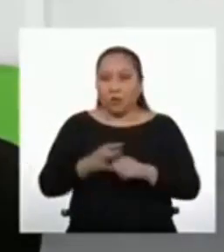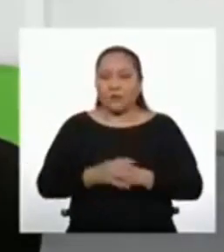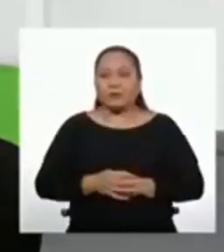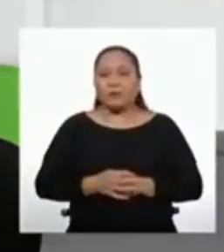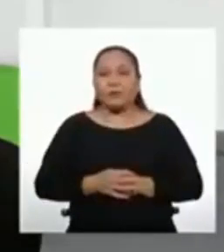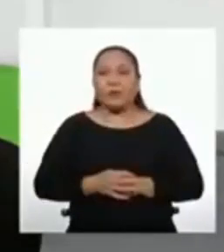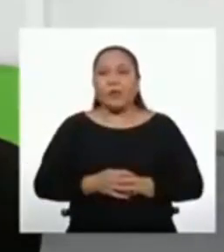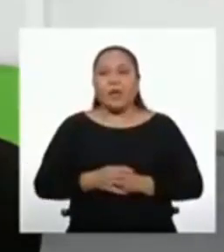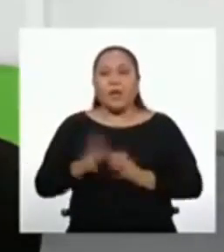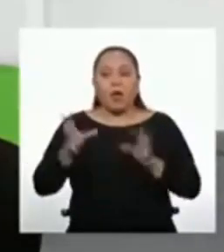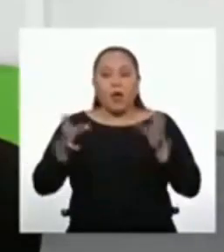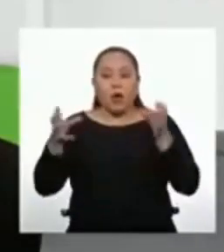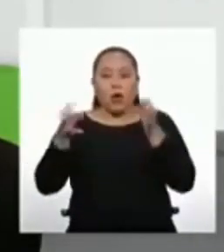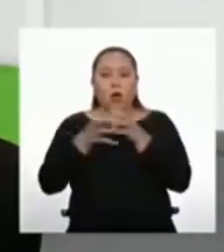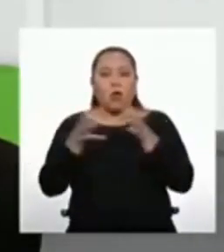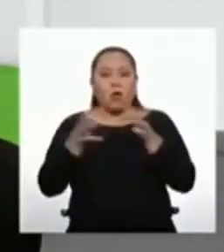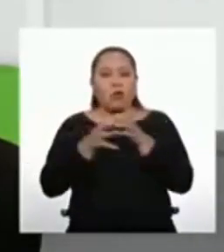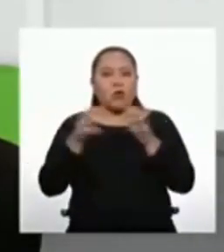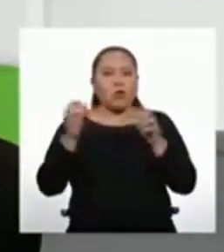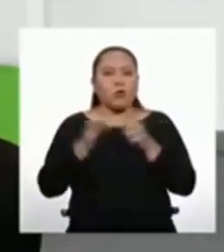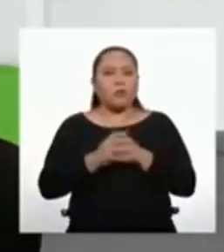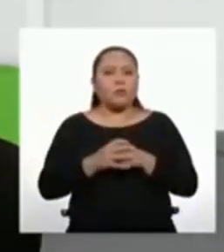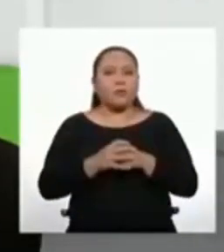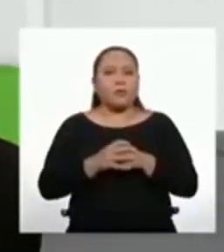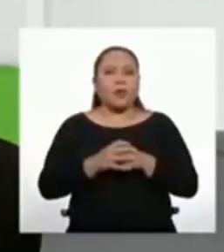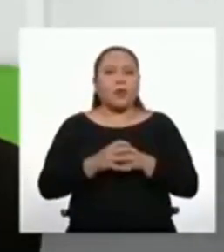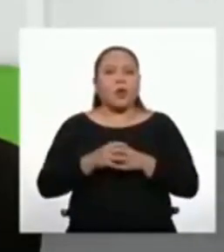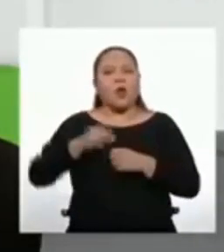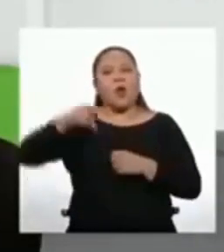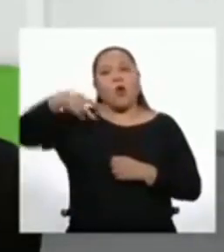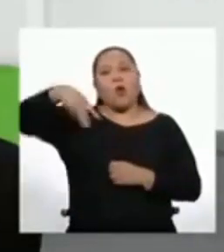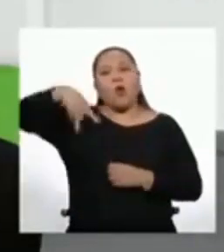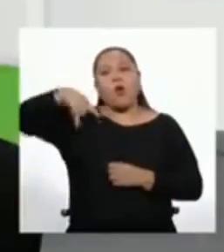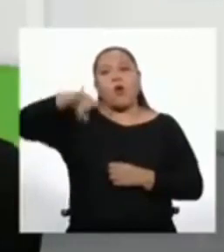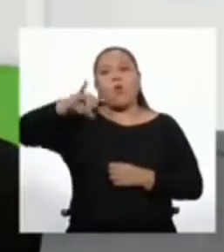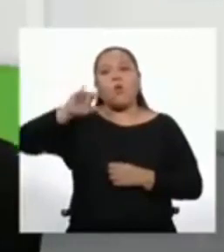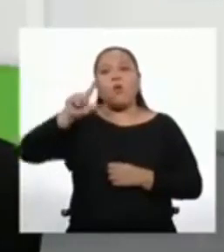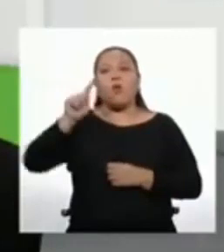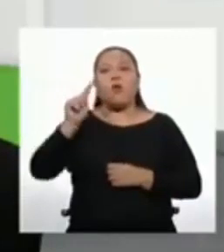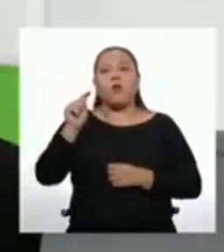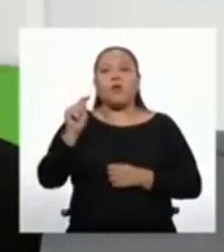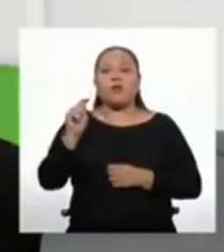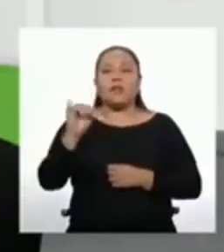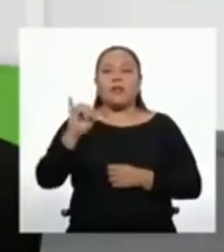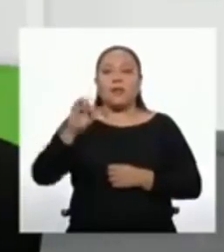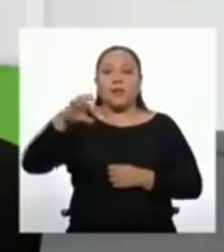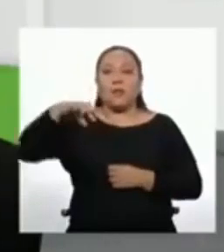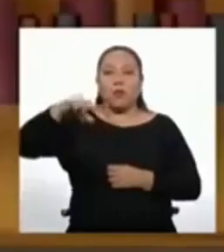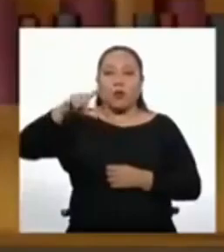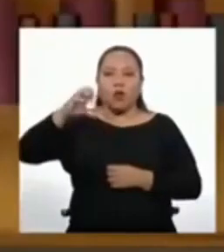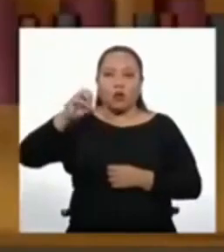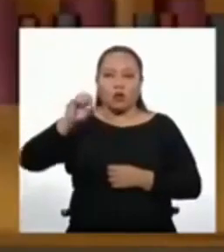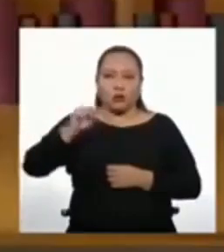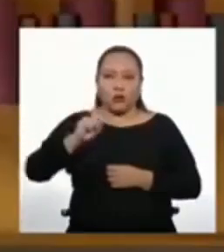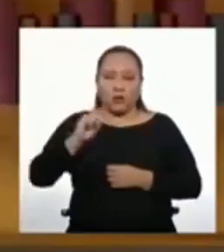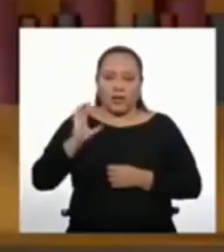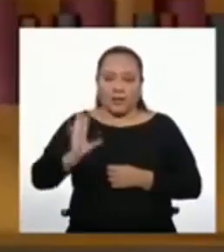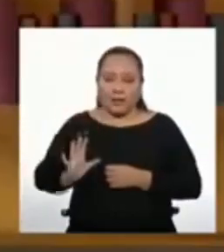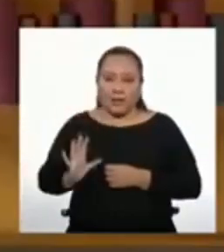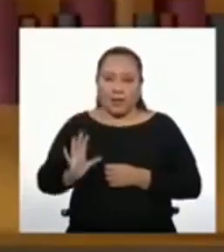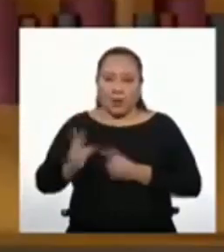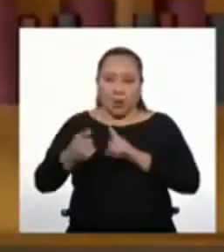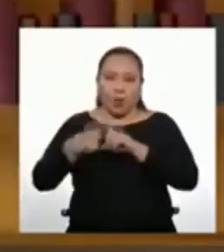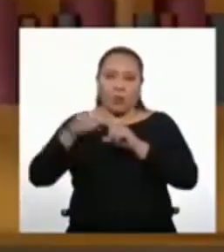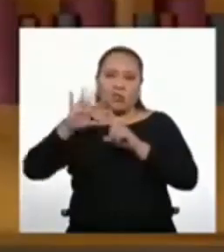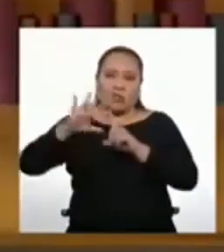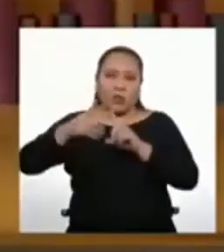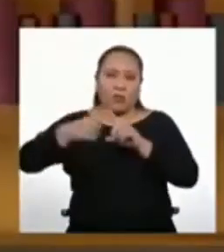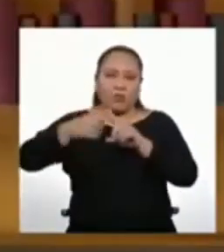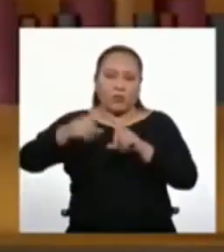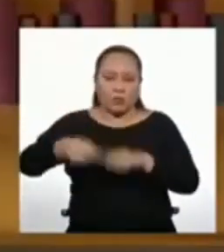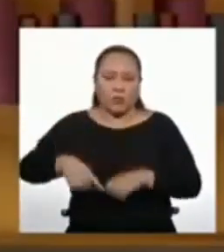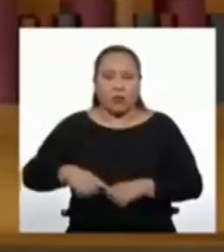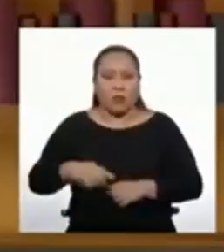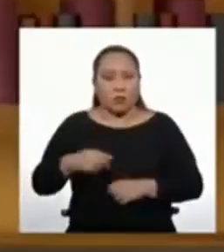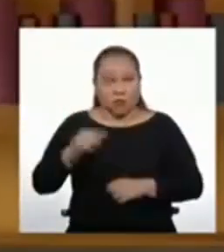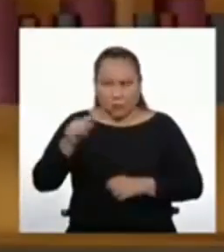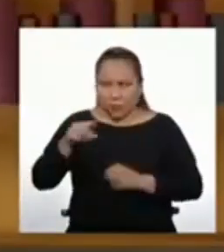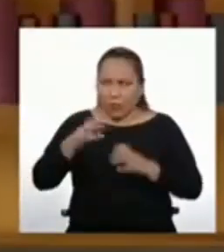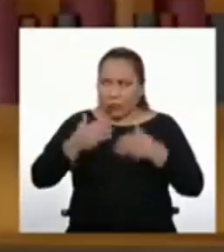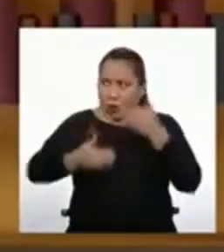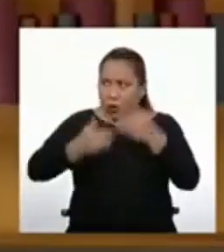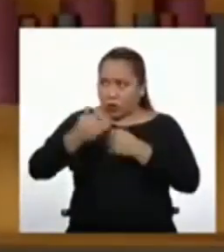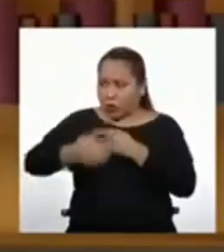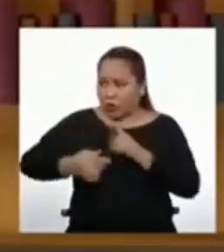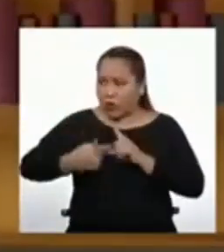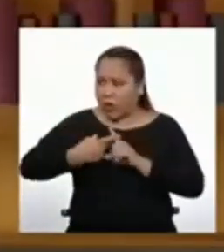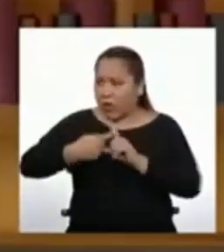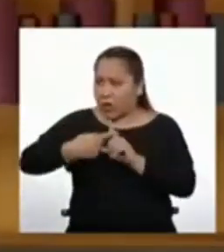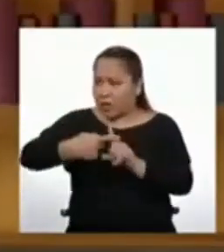¿El conjunto de los múltiplos de 5 formarán una progresión aritmética? Efectivamente, forman